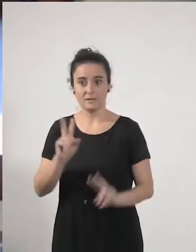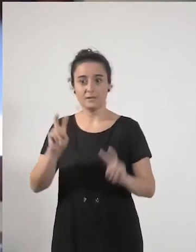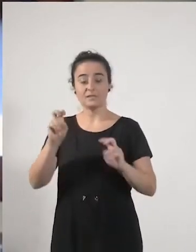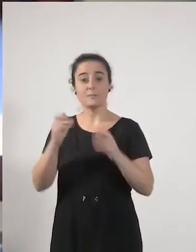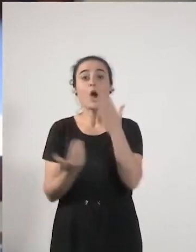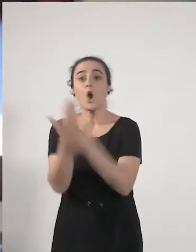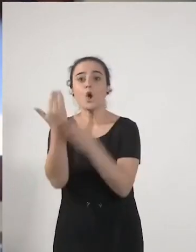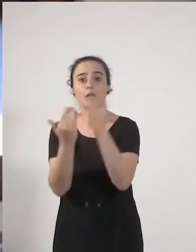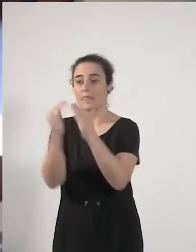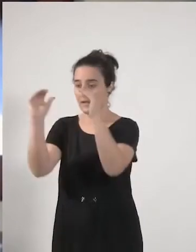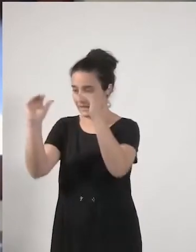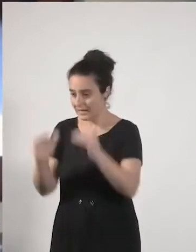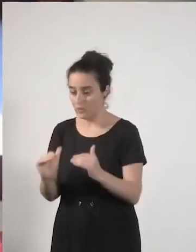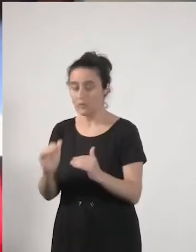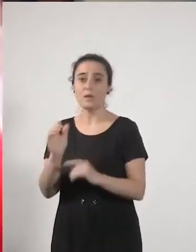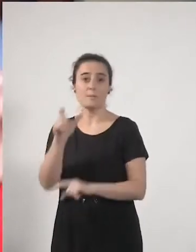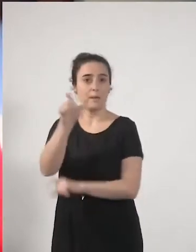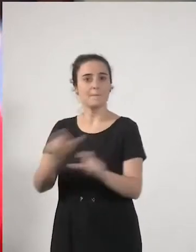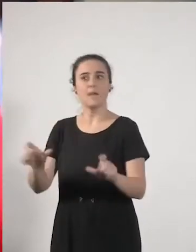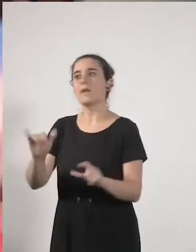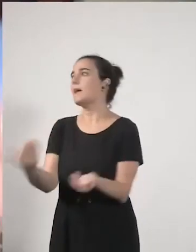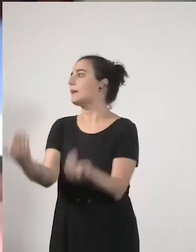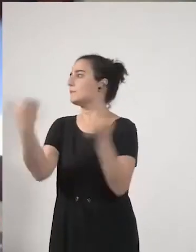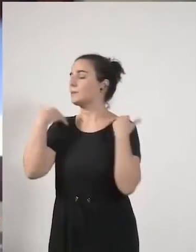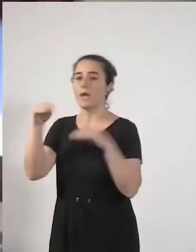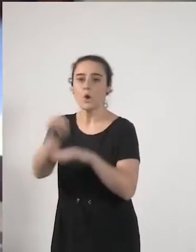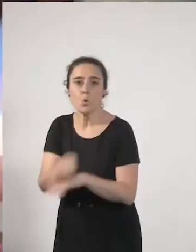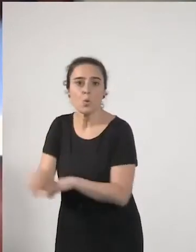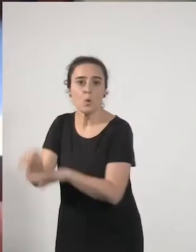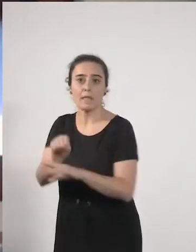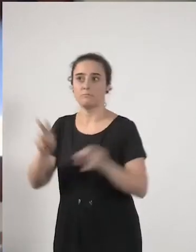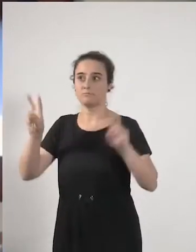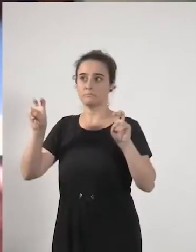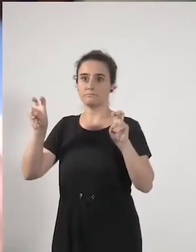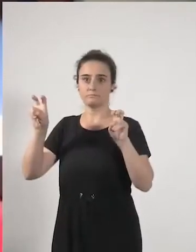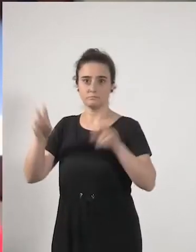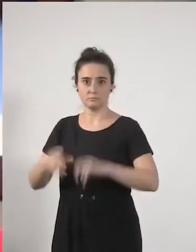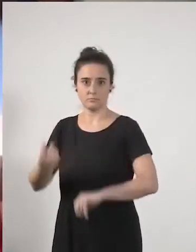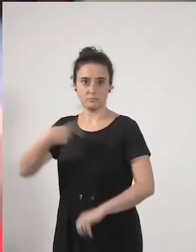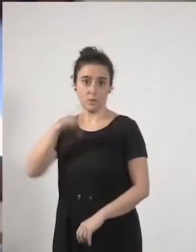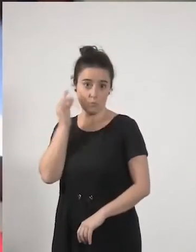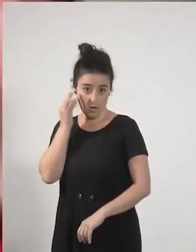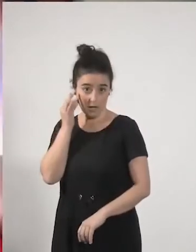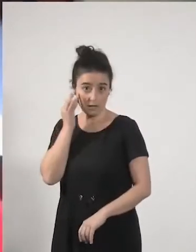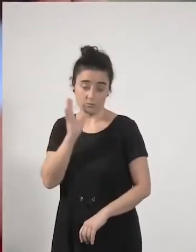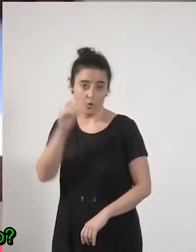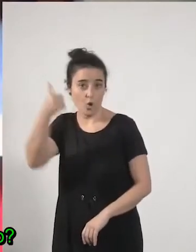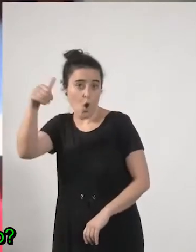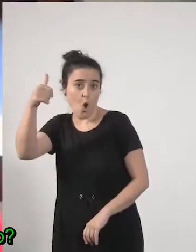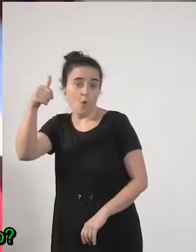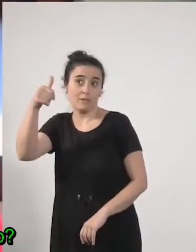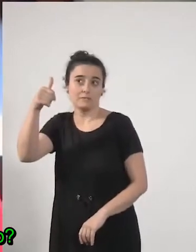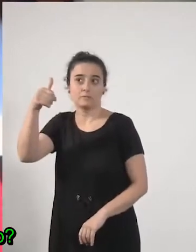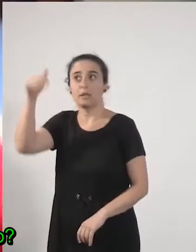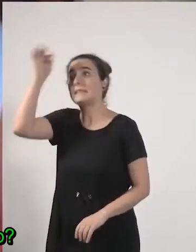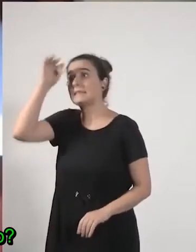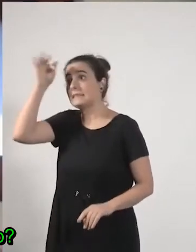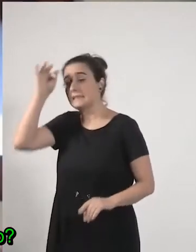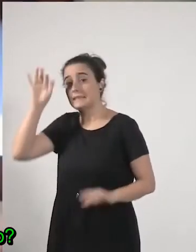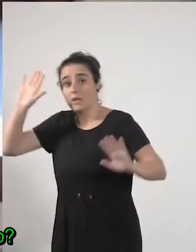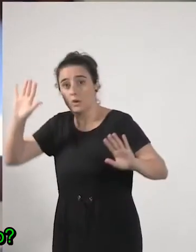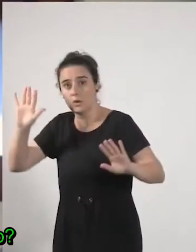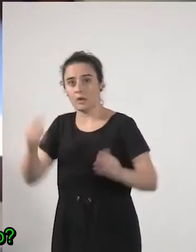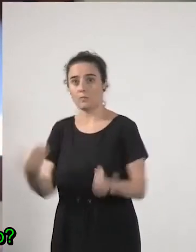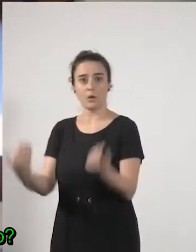quienes tengan responsabilidades de cuidado entre comillas que vamos a ser las mujeres porque los hombres teóricamente no